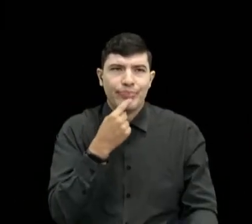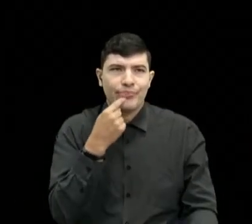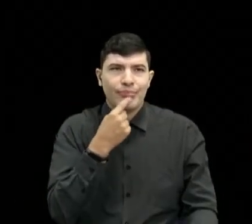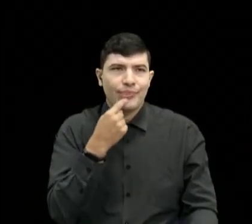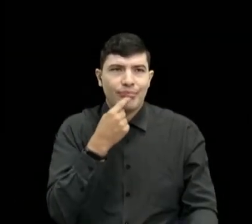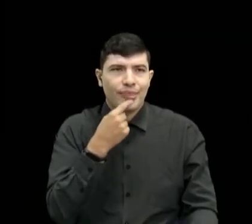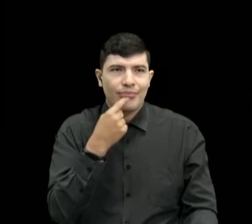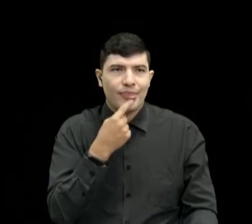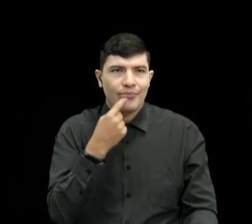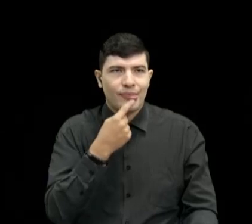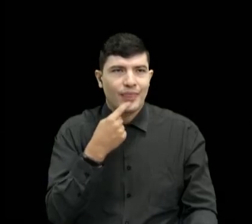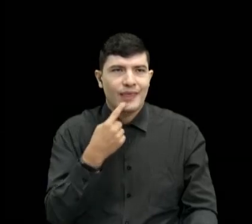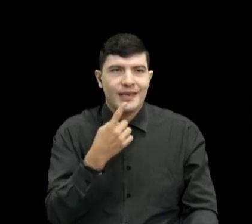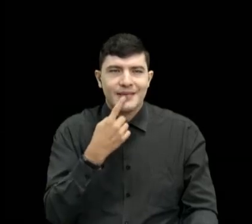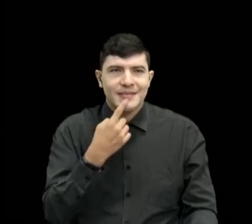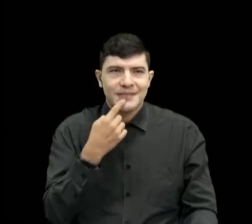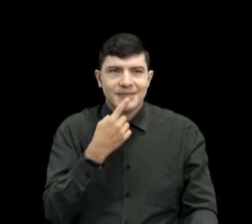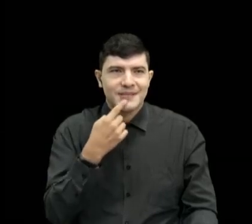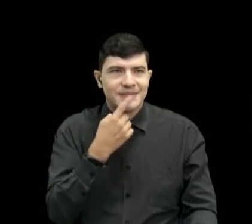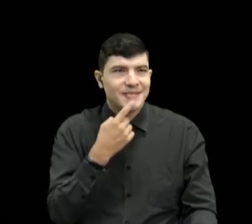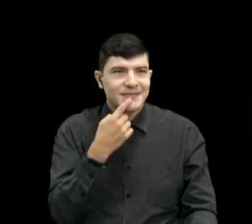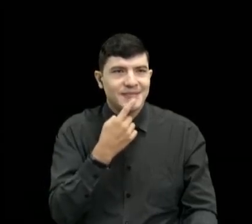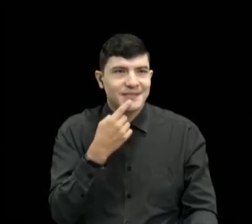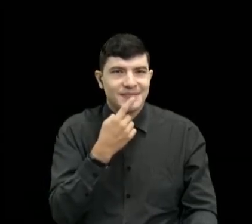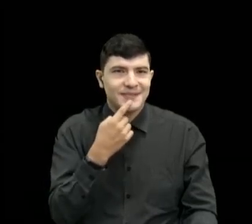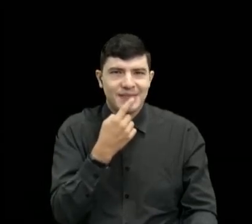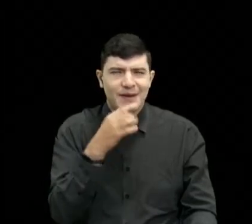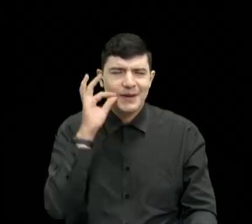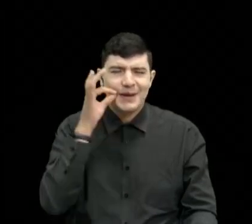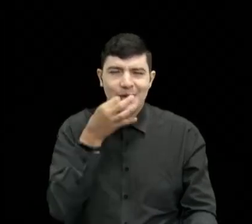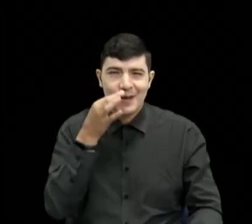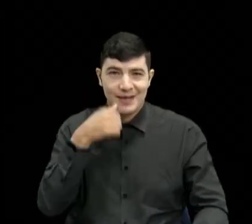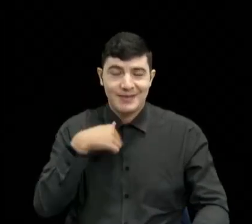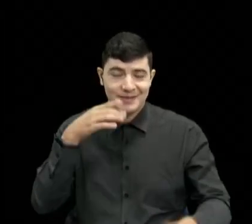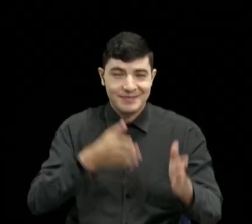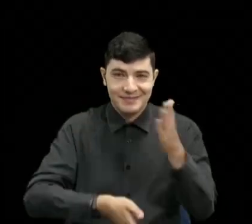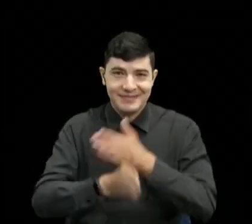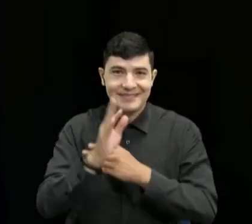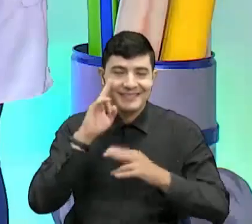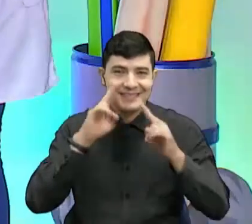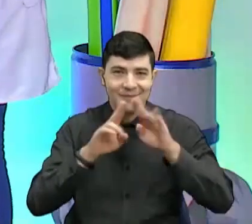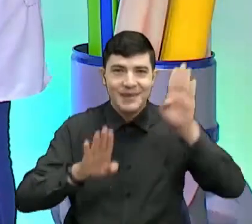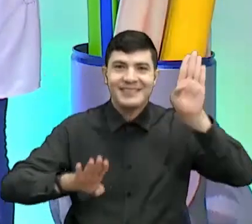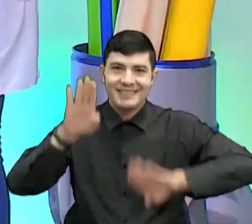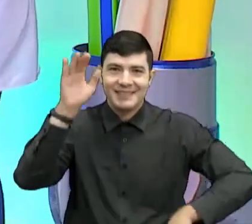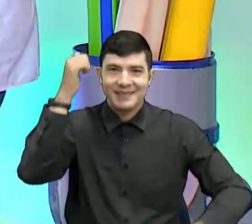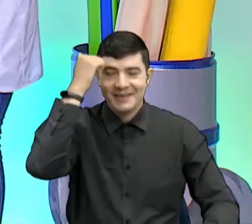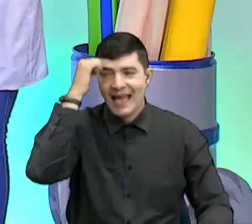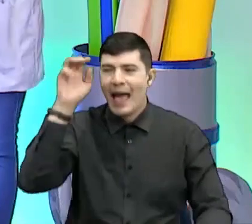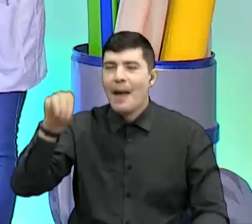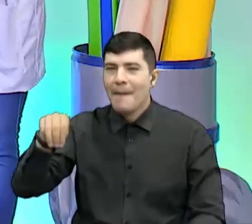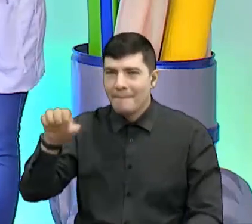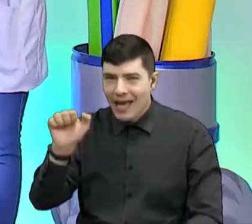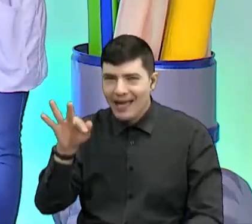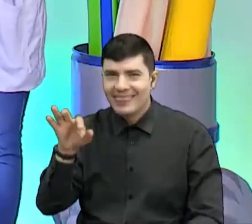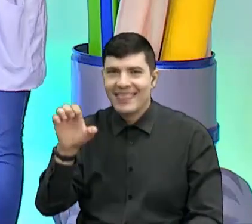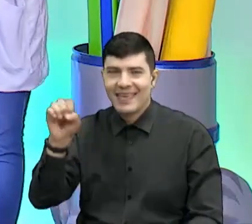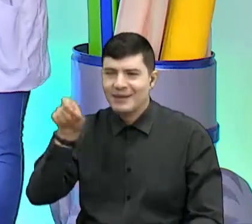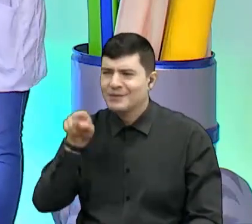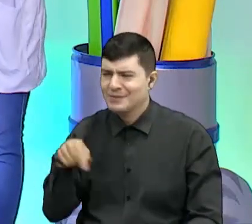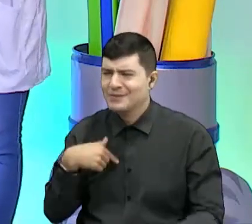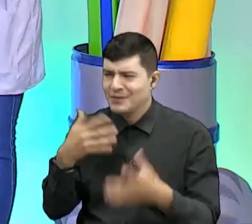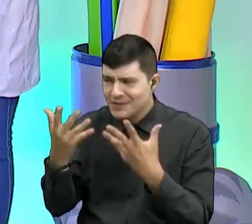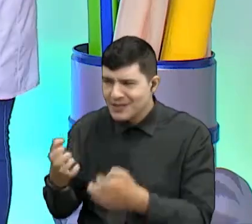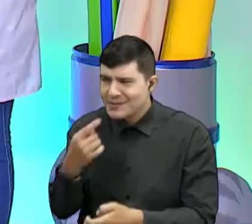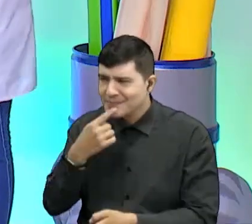¡Vamos a buscar! ¡Dile con Presente Profe! ¡Ay, Mateo! Yo quiero que me des a